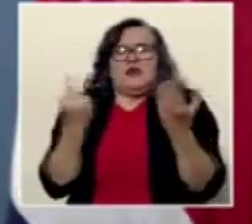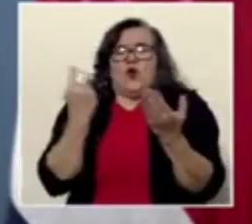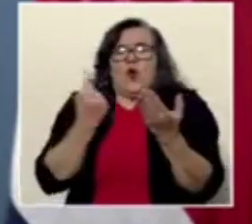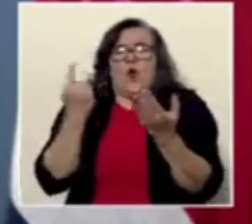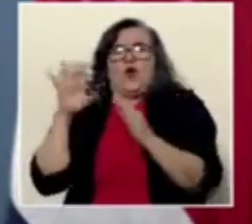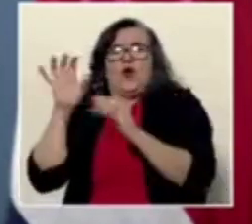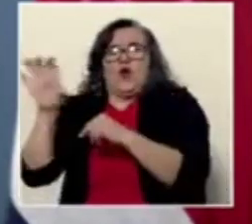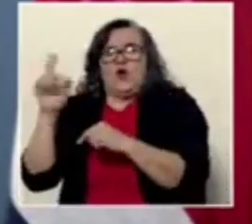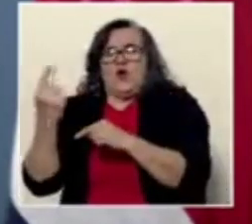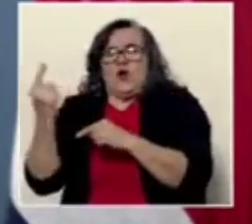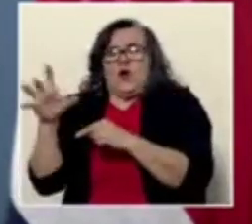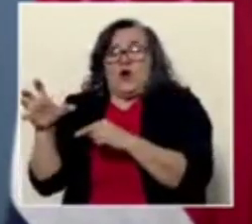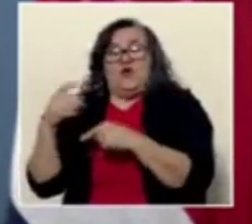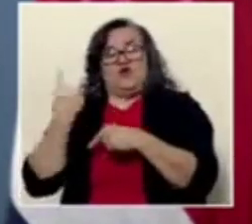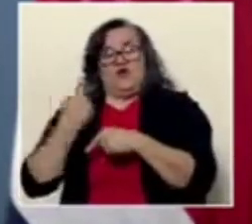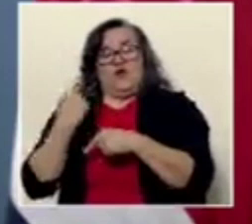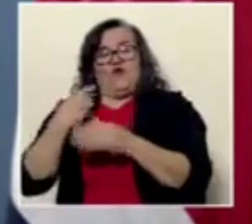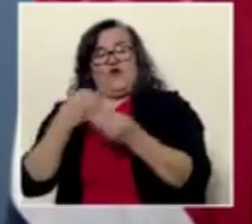Solo yo vendo.